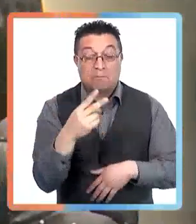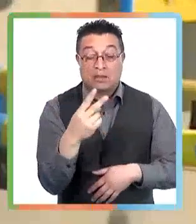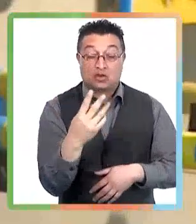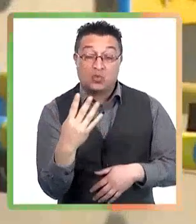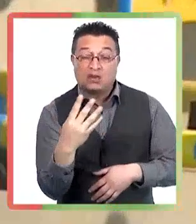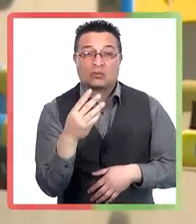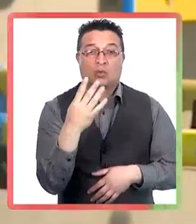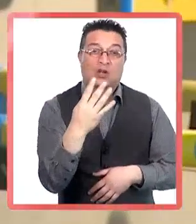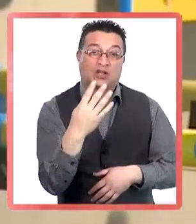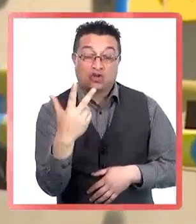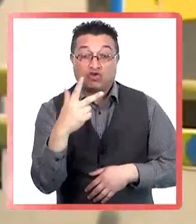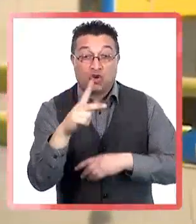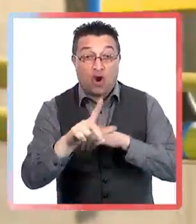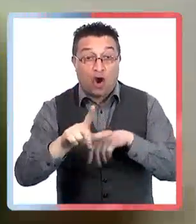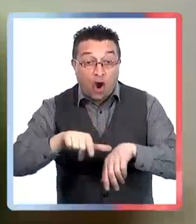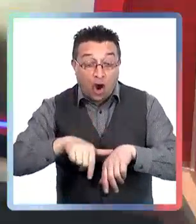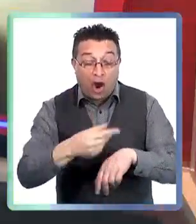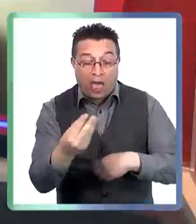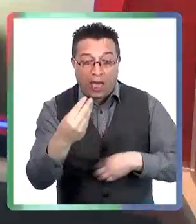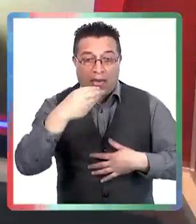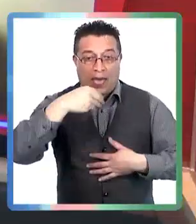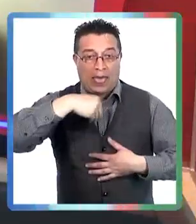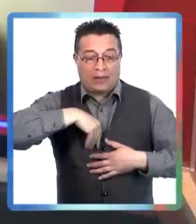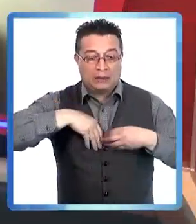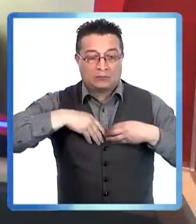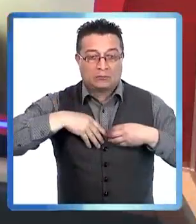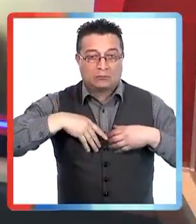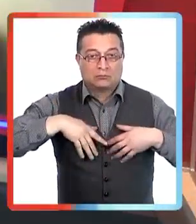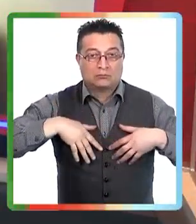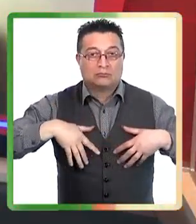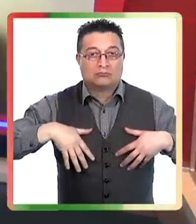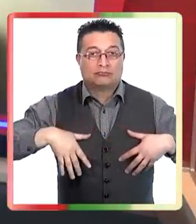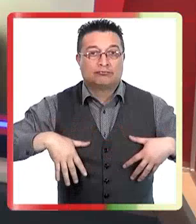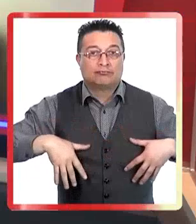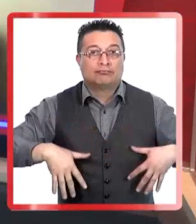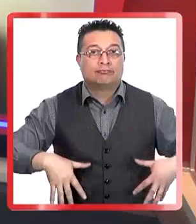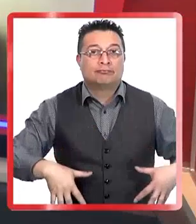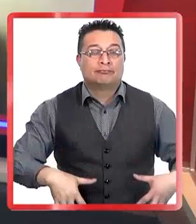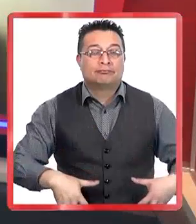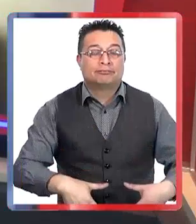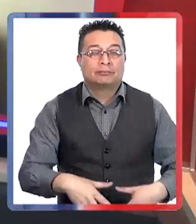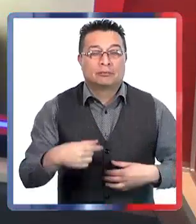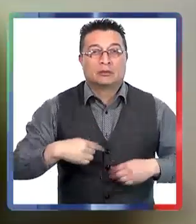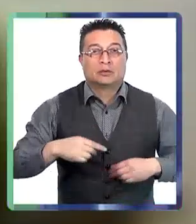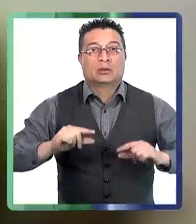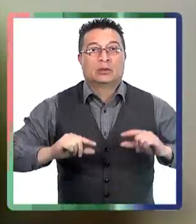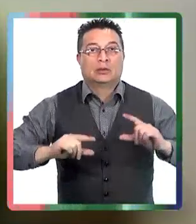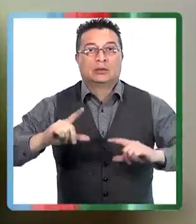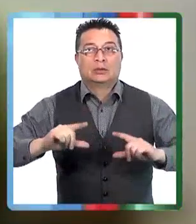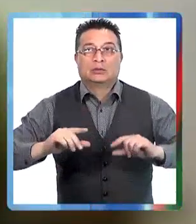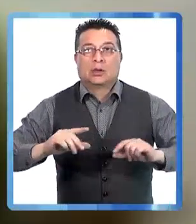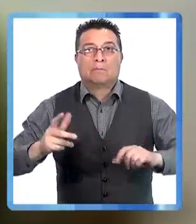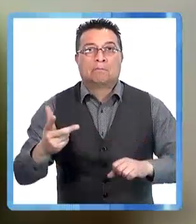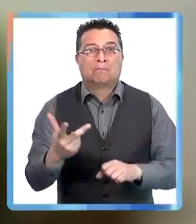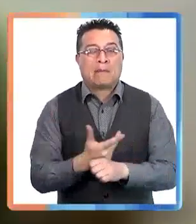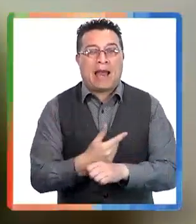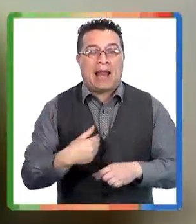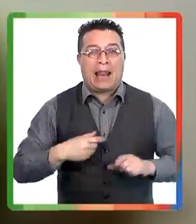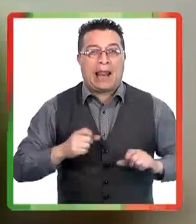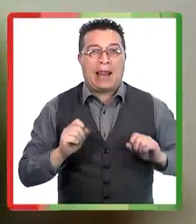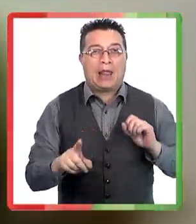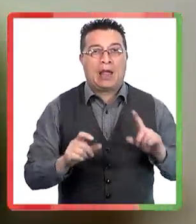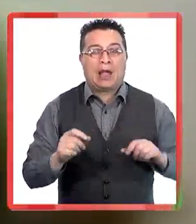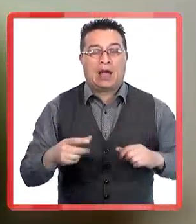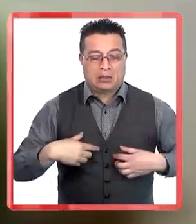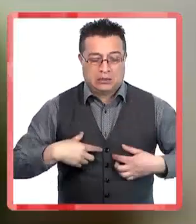o 48 horas de incubación en que estamos con el virus dando vuelta, termorregulamos mal. Nuestro